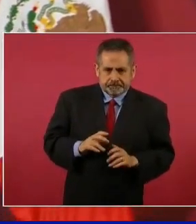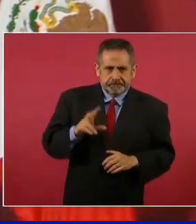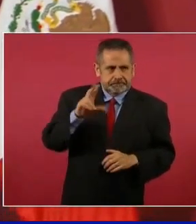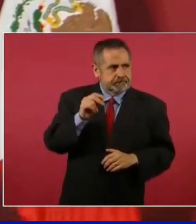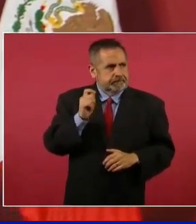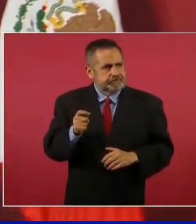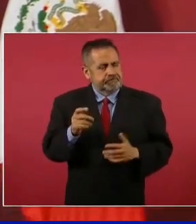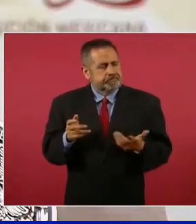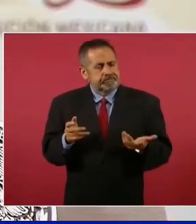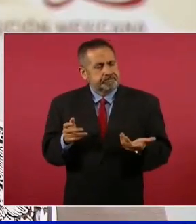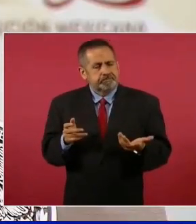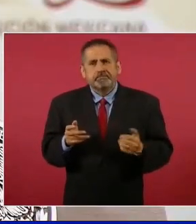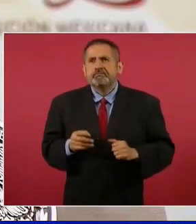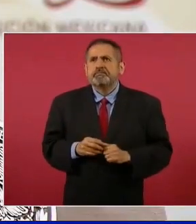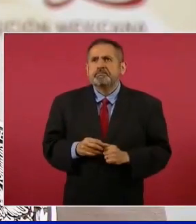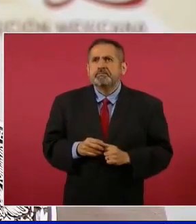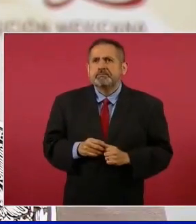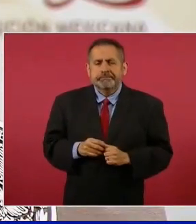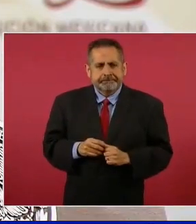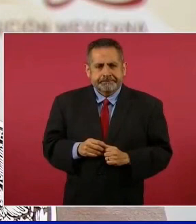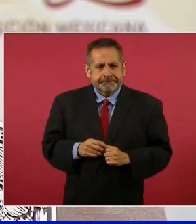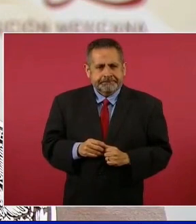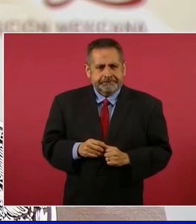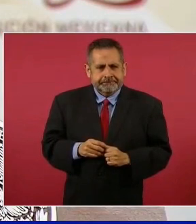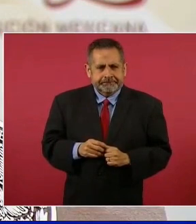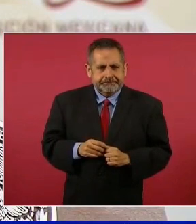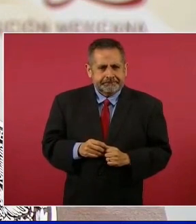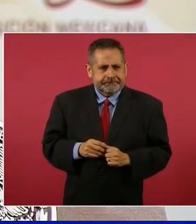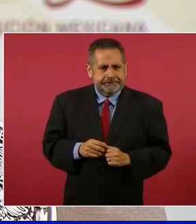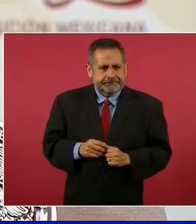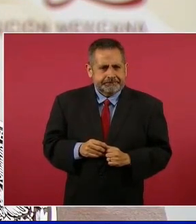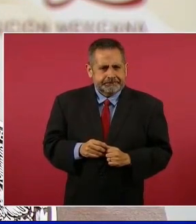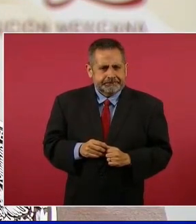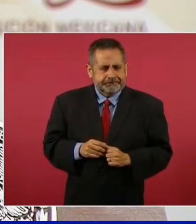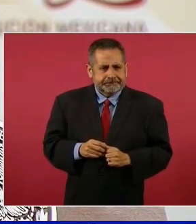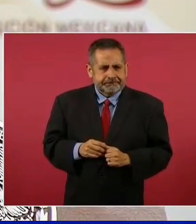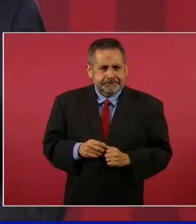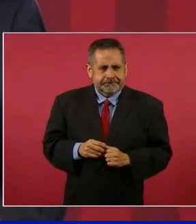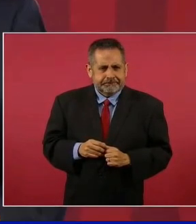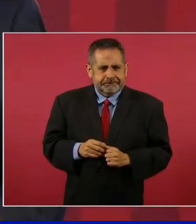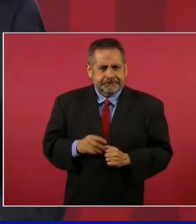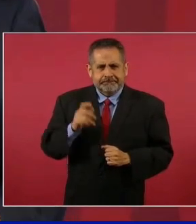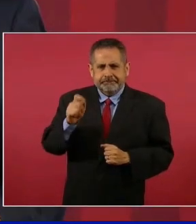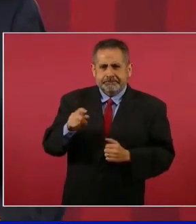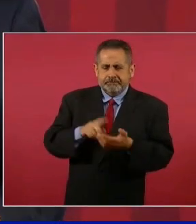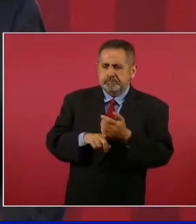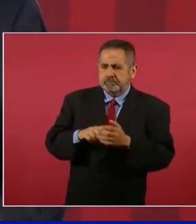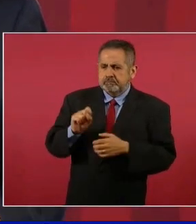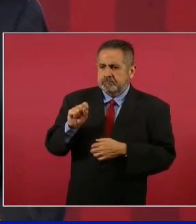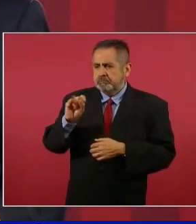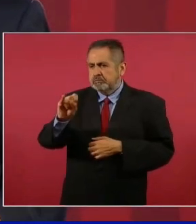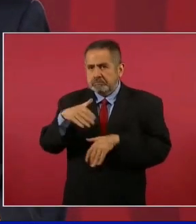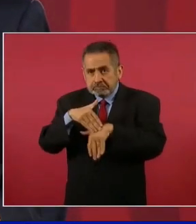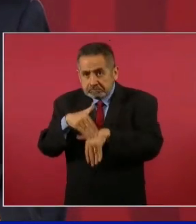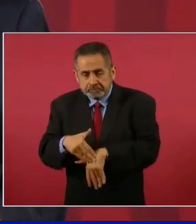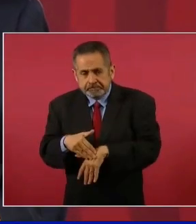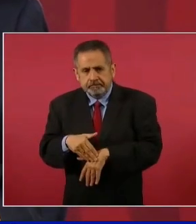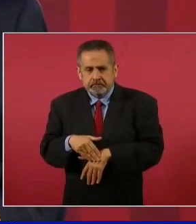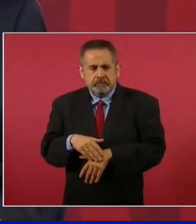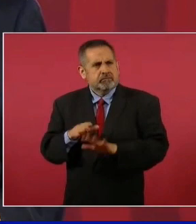el decir de sí lo que usted ordene.